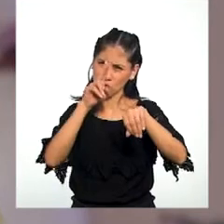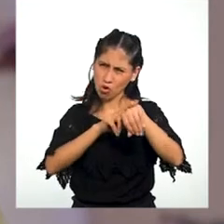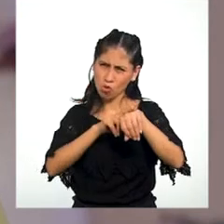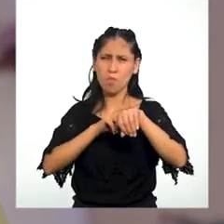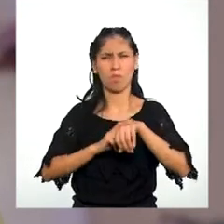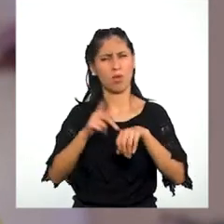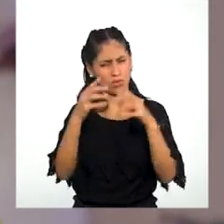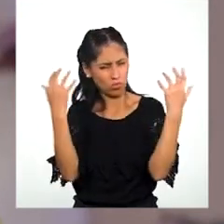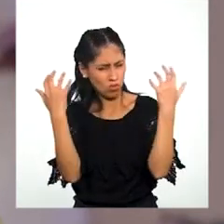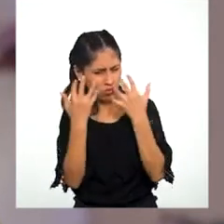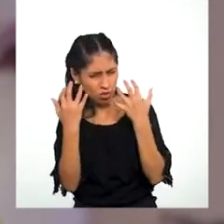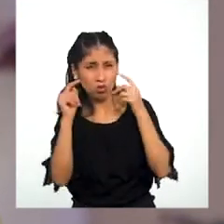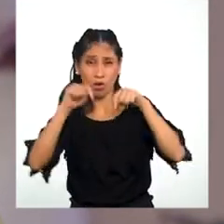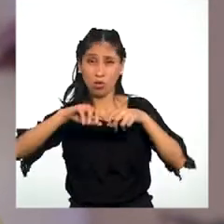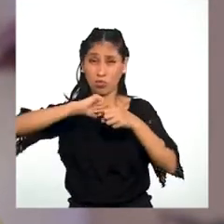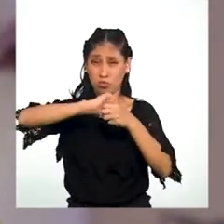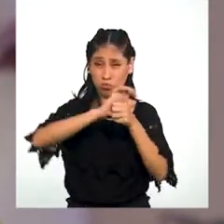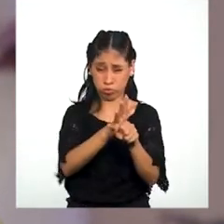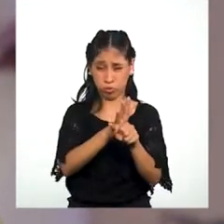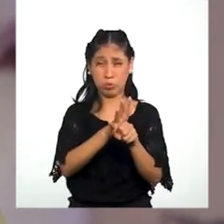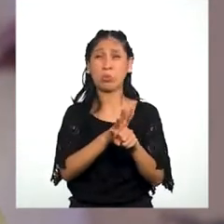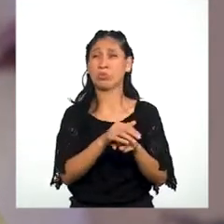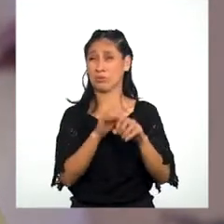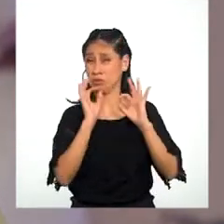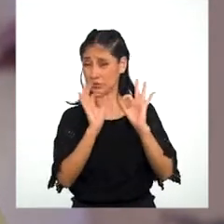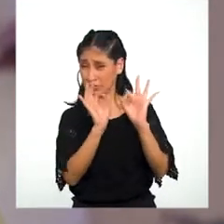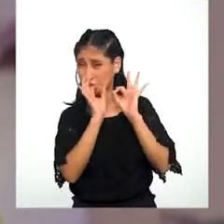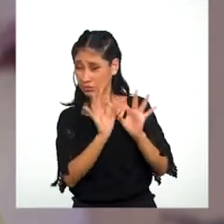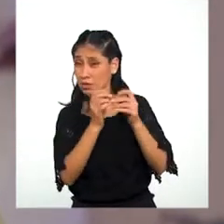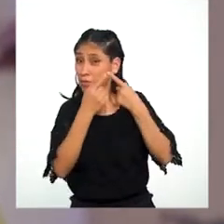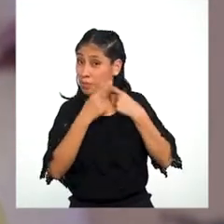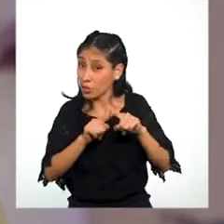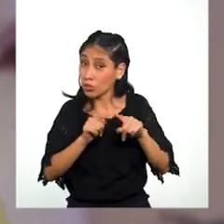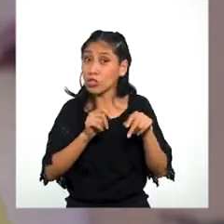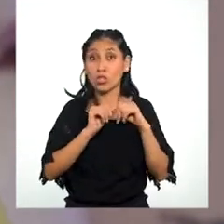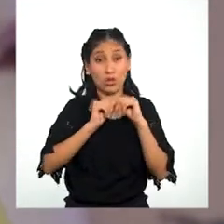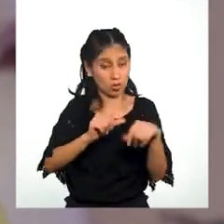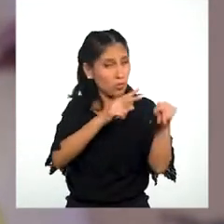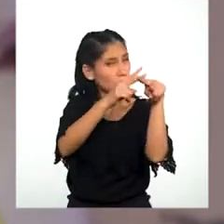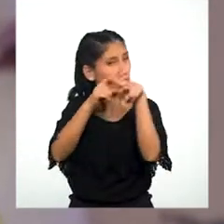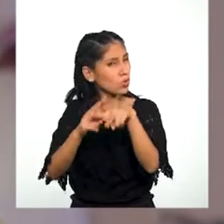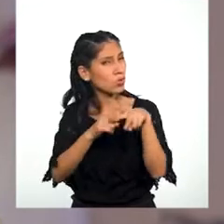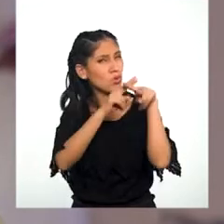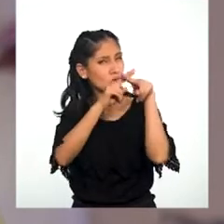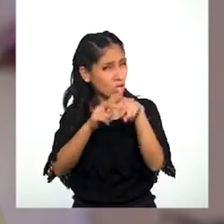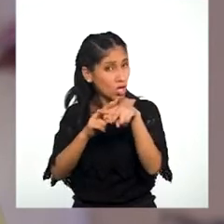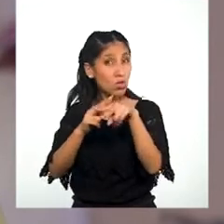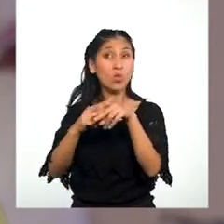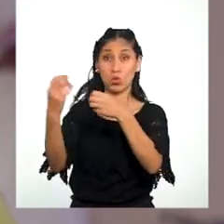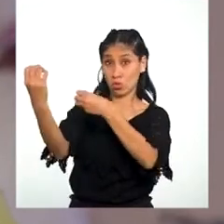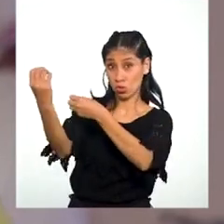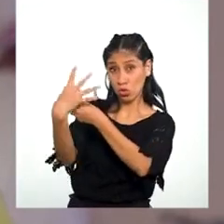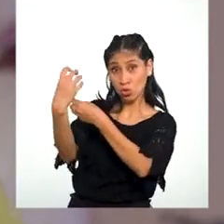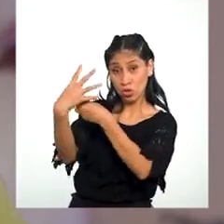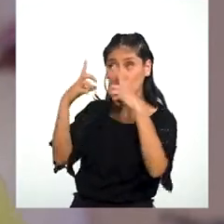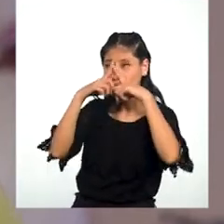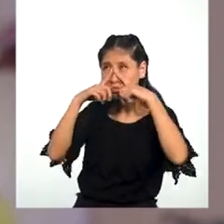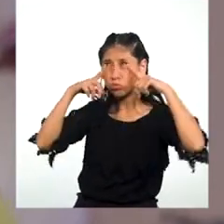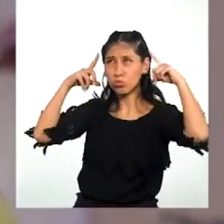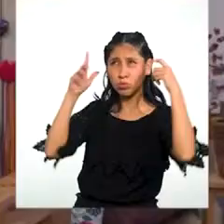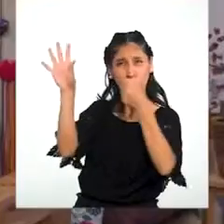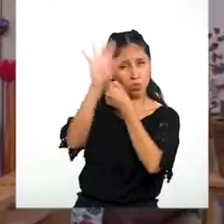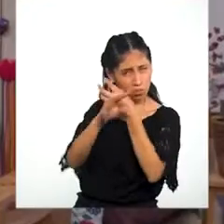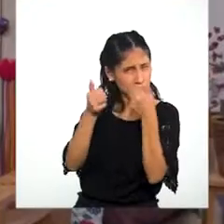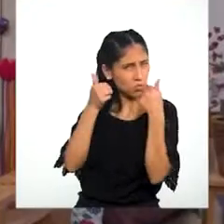miedo El coronavirus Es peligroso Pero si nos cuidamos Siguiendo todas Las indicaciones Estaremos bien